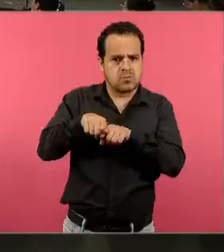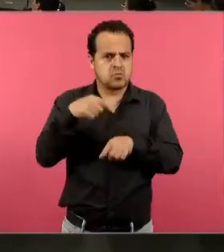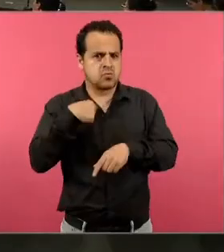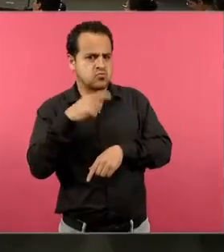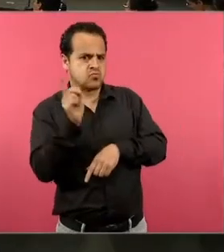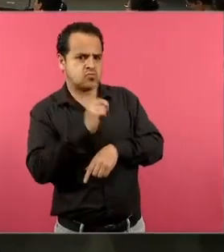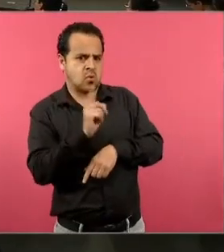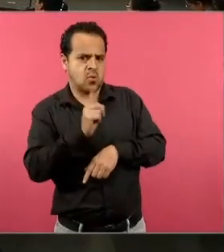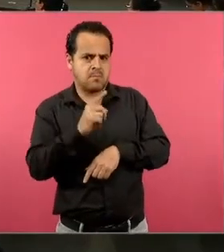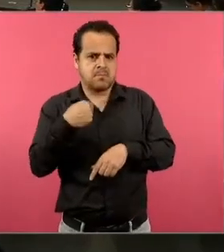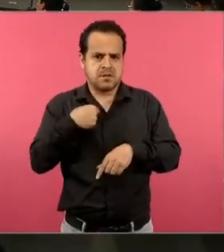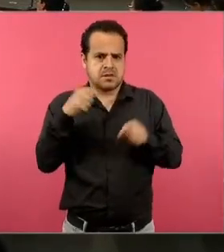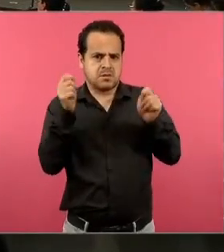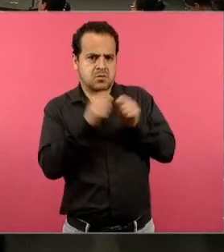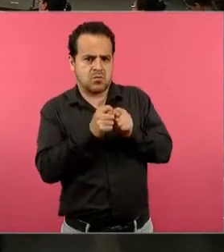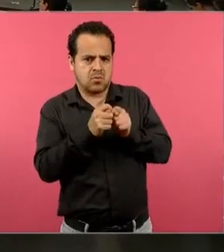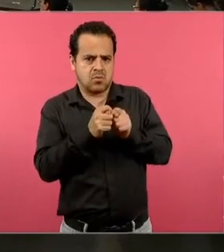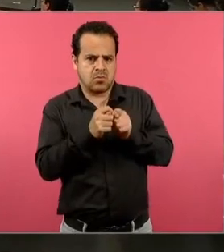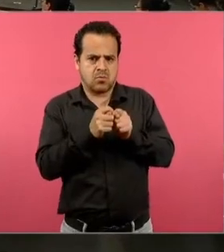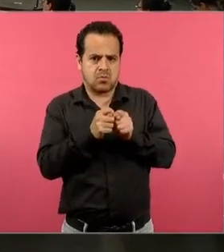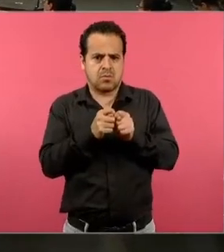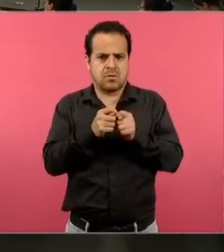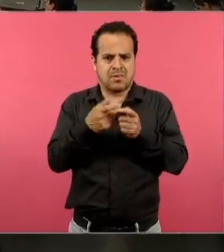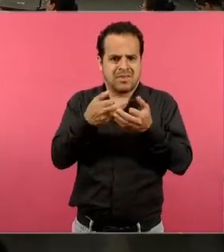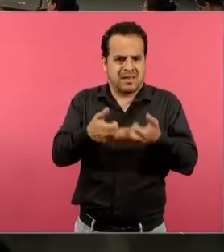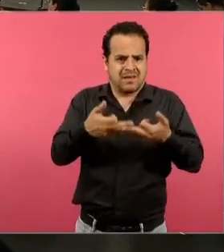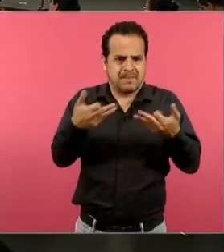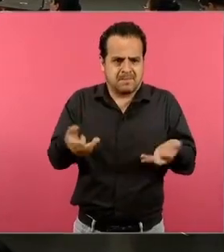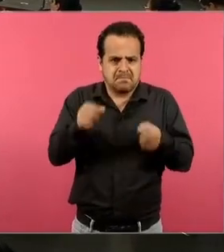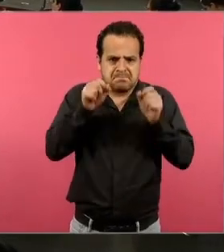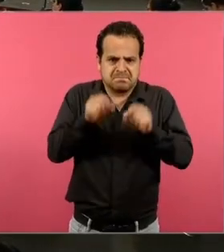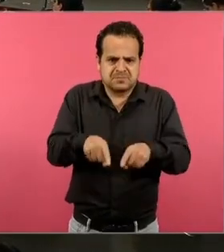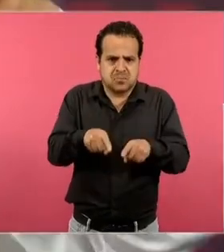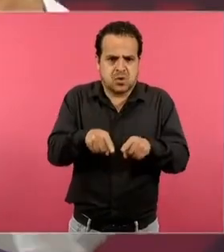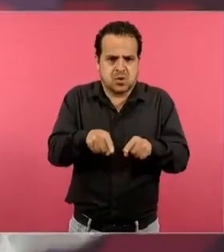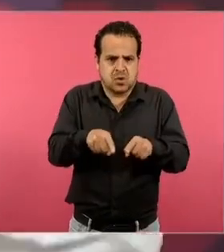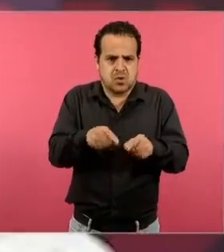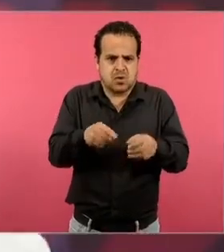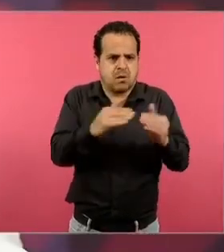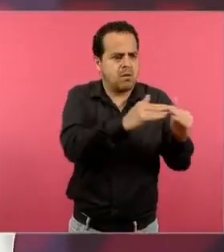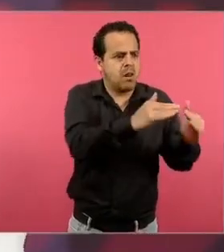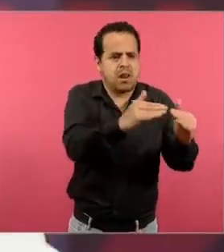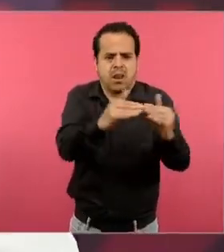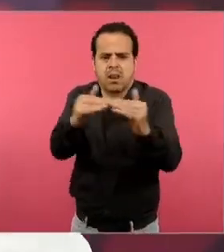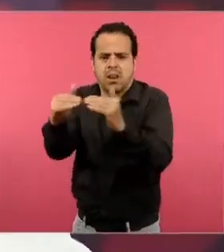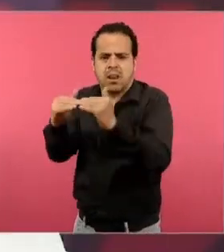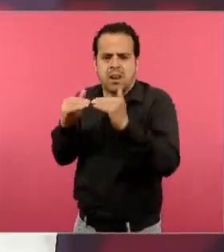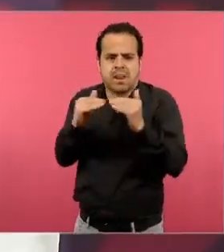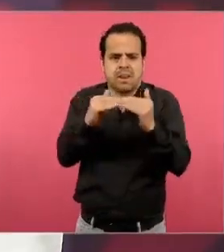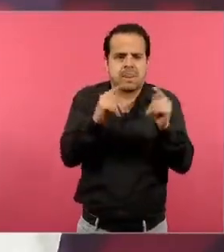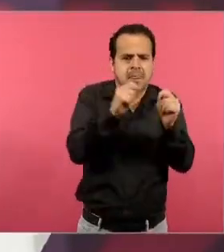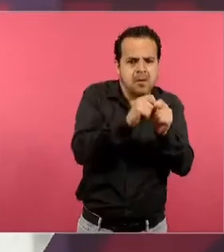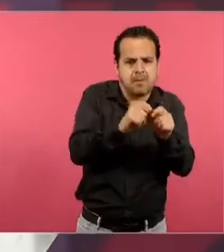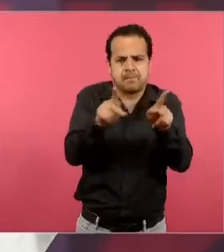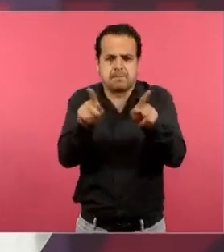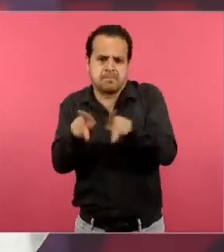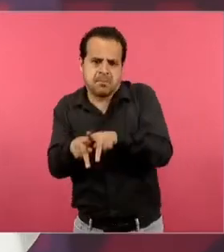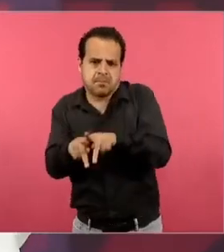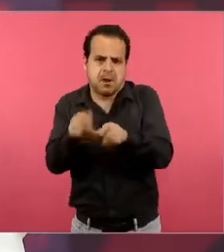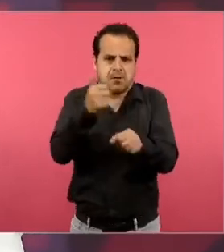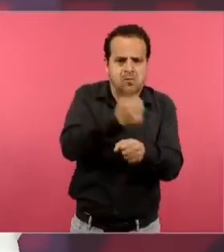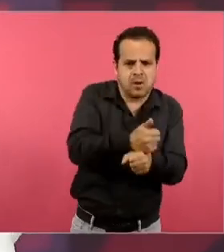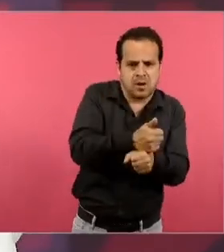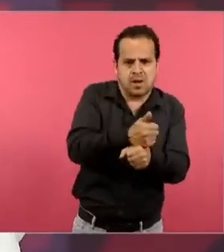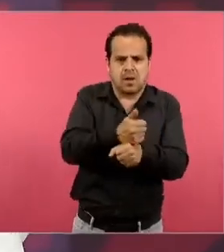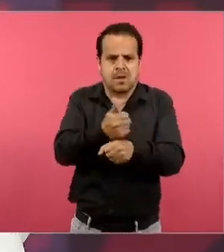mi tío, porque vivimos solos en un terreno y entonces en la primera casa vive mi tío, mi tía y mis primos, ah, pero por allá